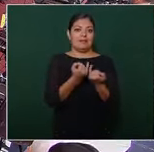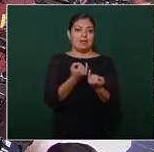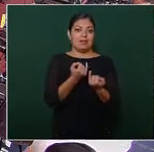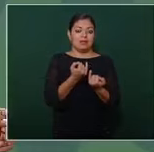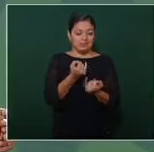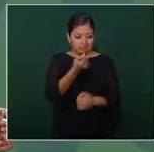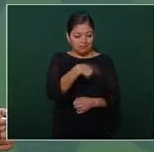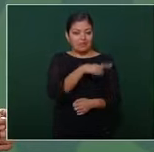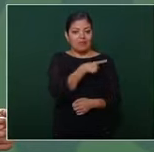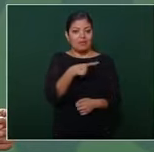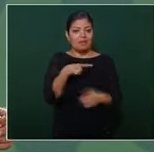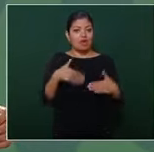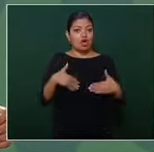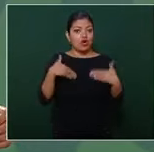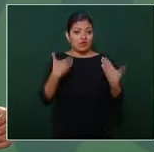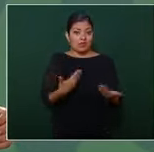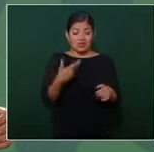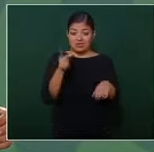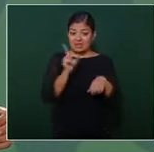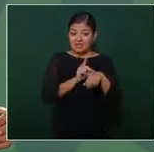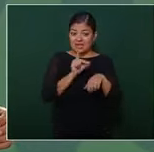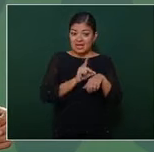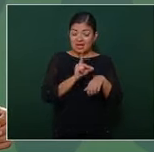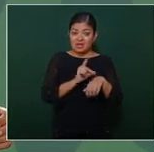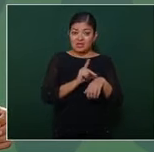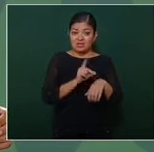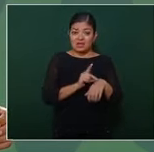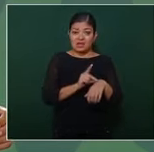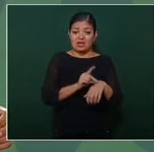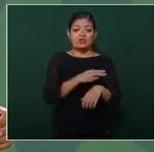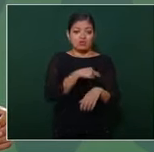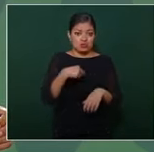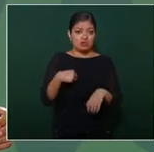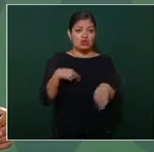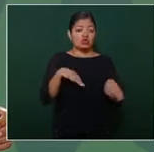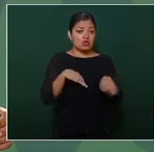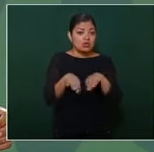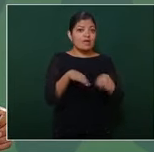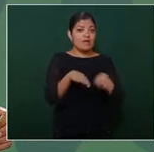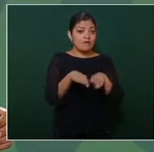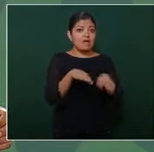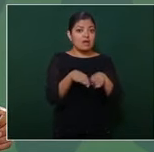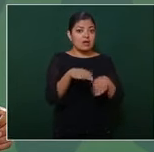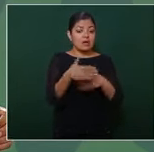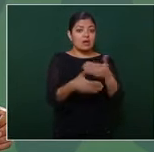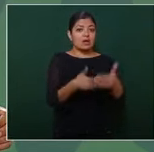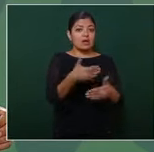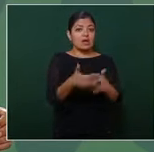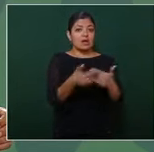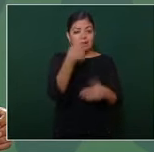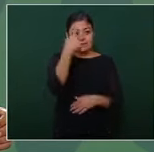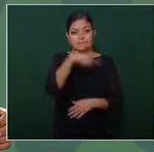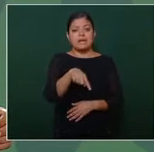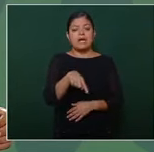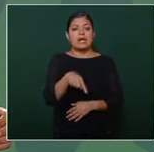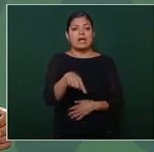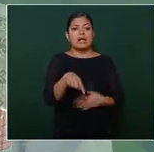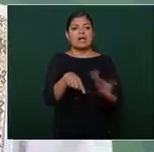confianza de que todos los días estamos trabajando para